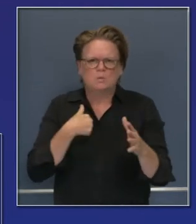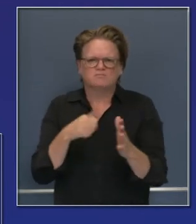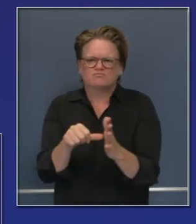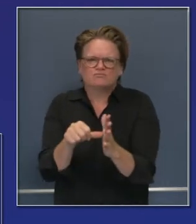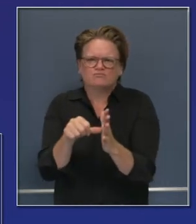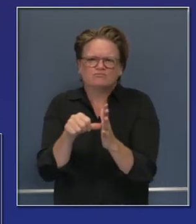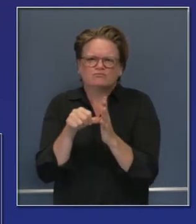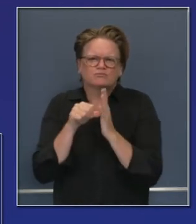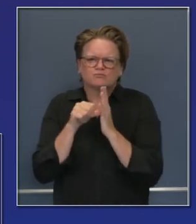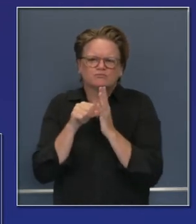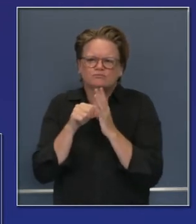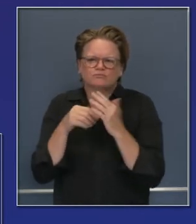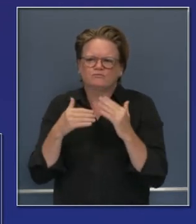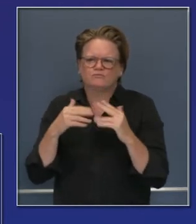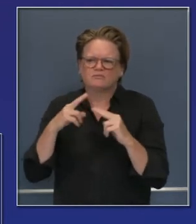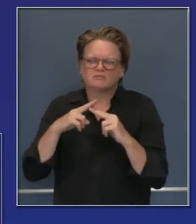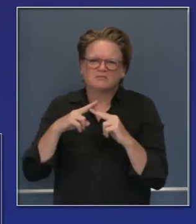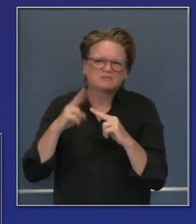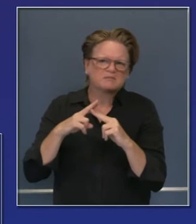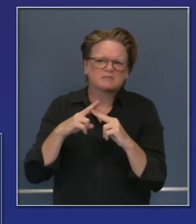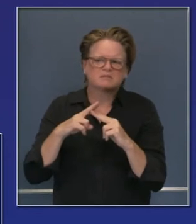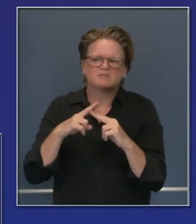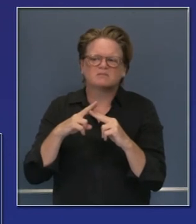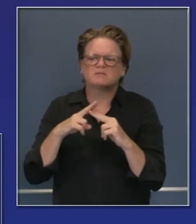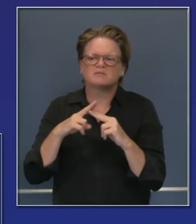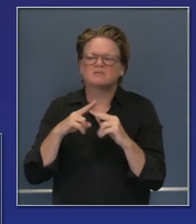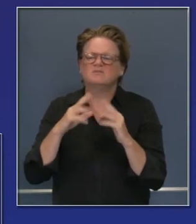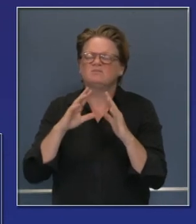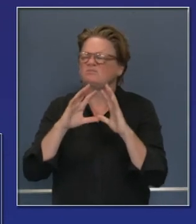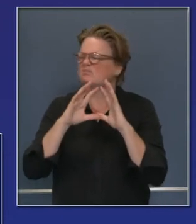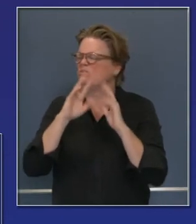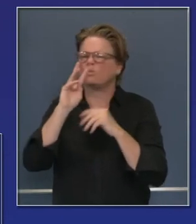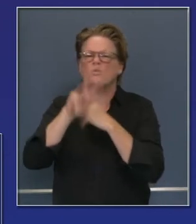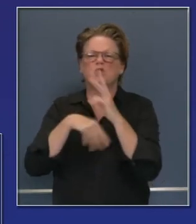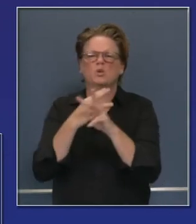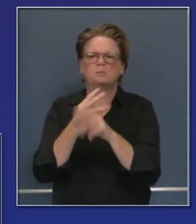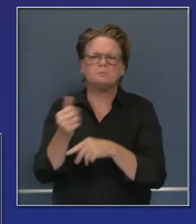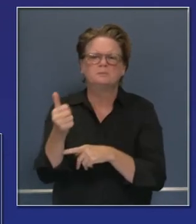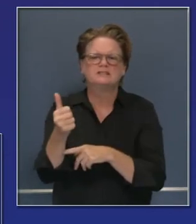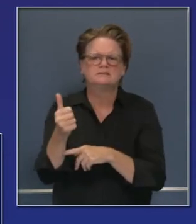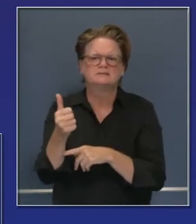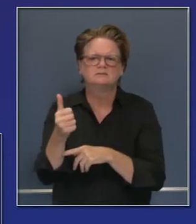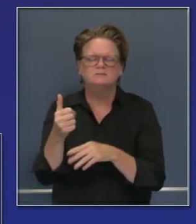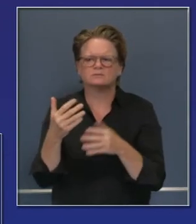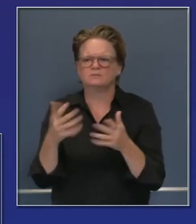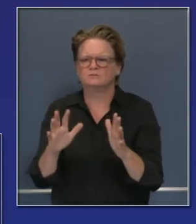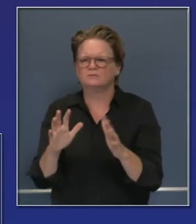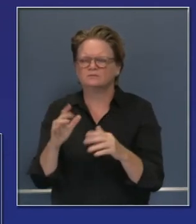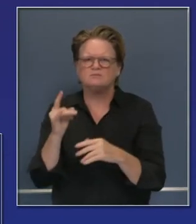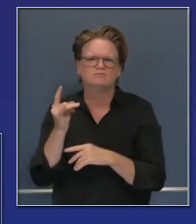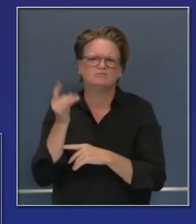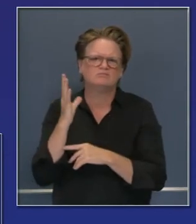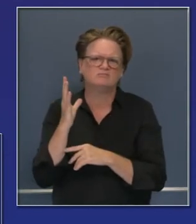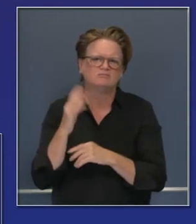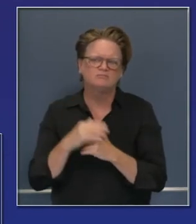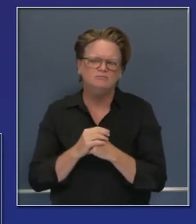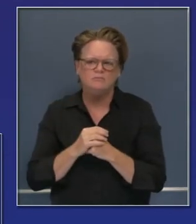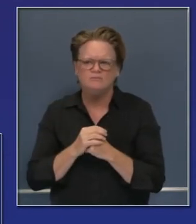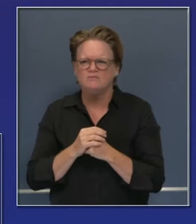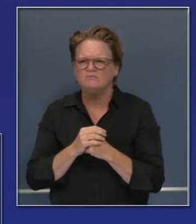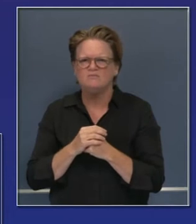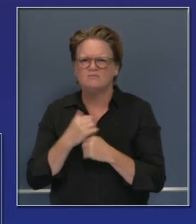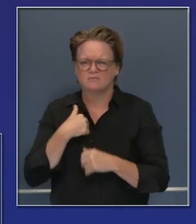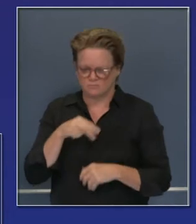Estos incendios tiene el mejor personal, Cal Fire, que es la crema de la crema de bomberos.